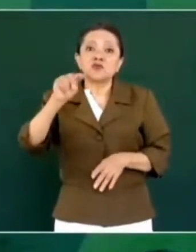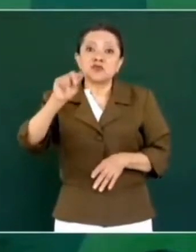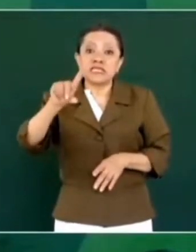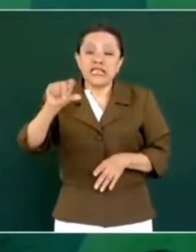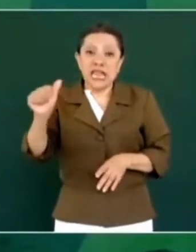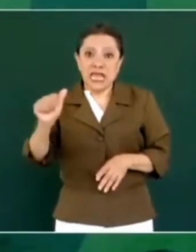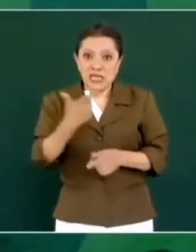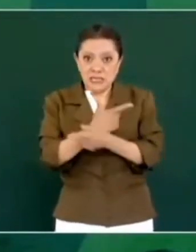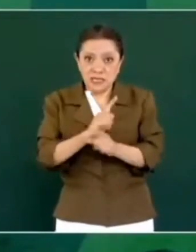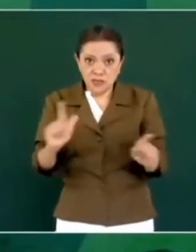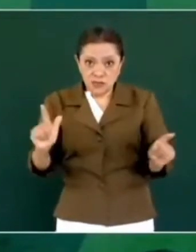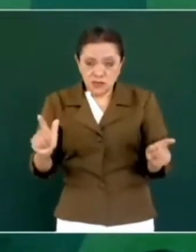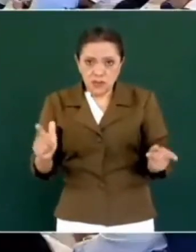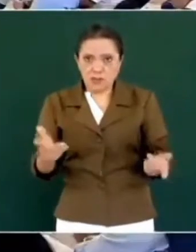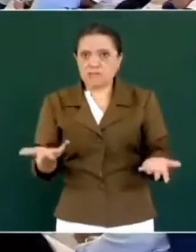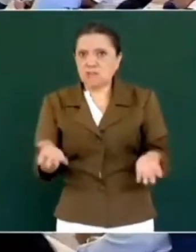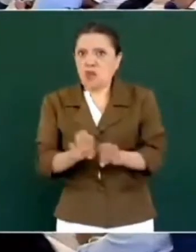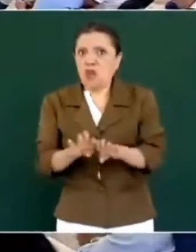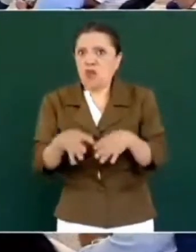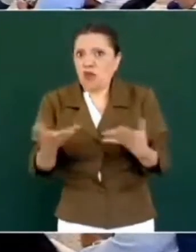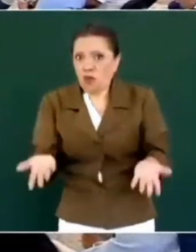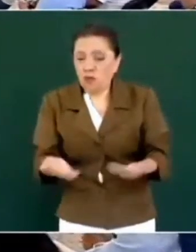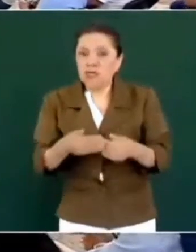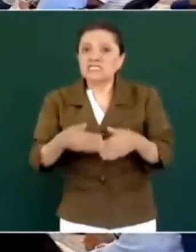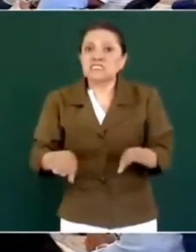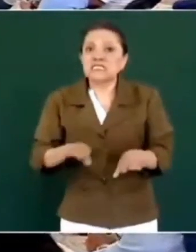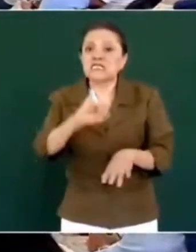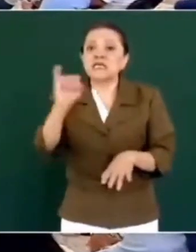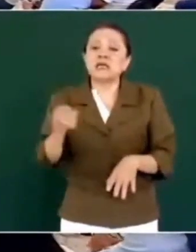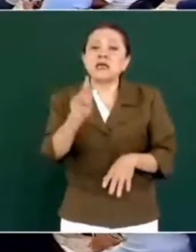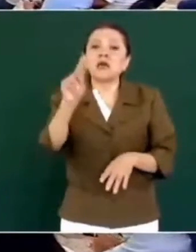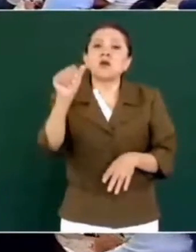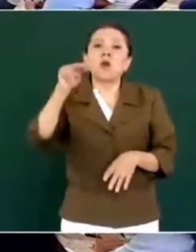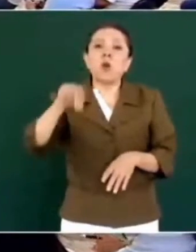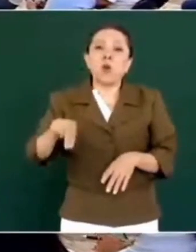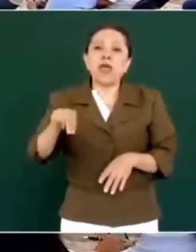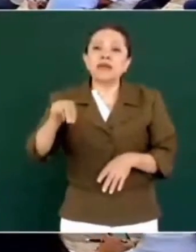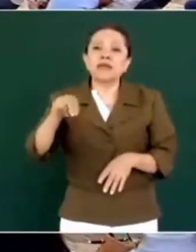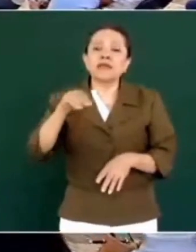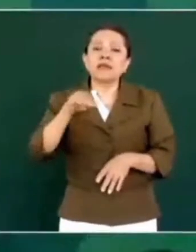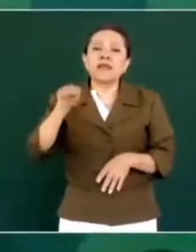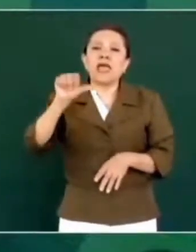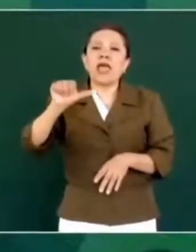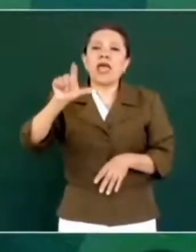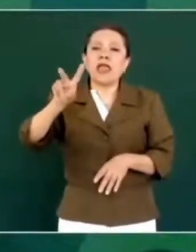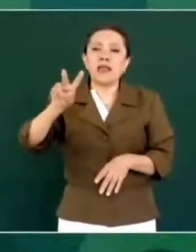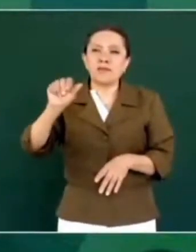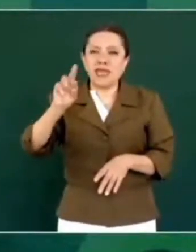Sin Juan Álvarez. Que fue el que le puso un hasta aquí a Santana.